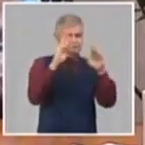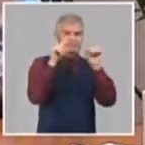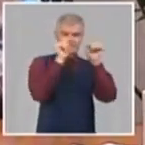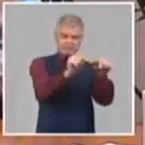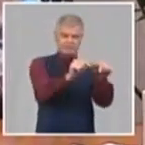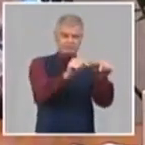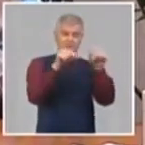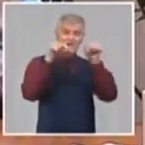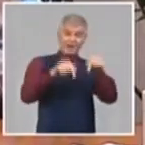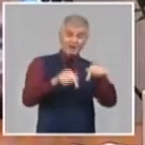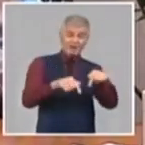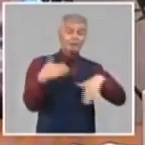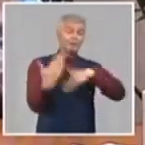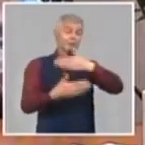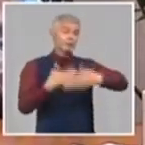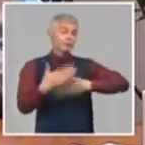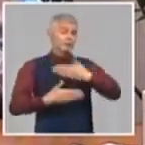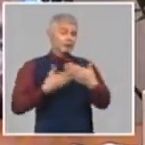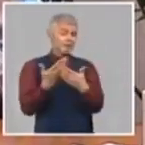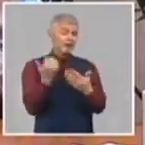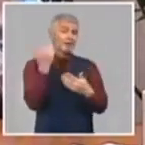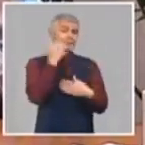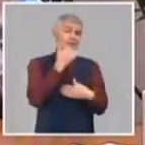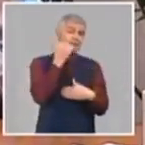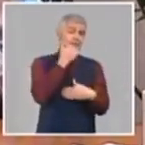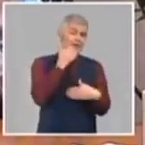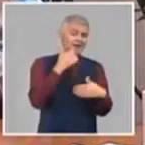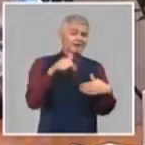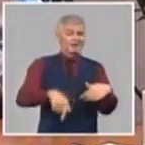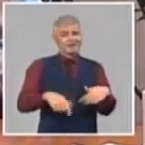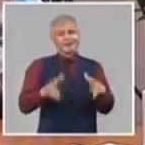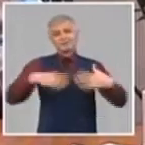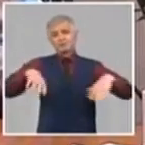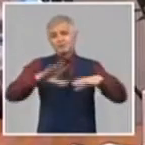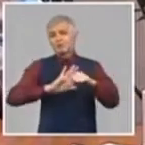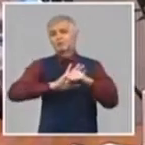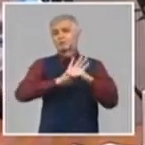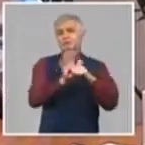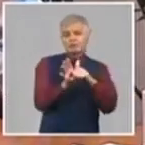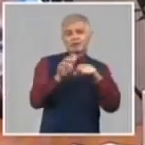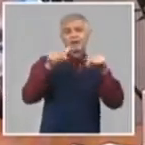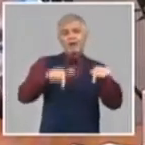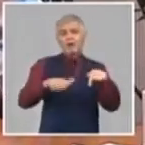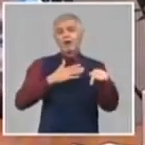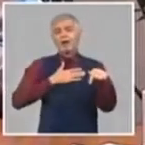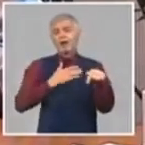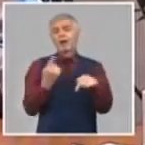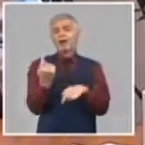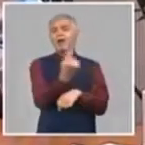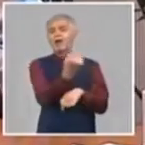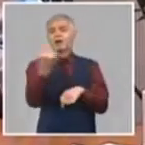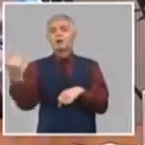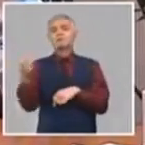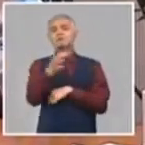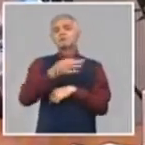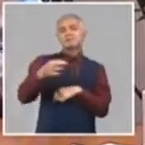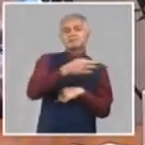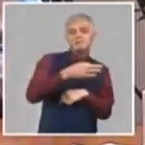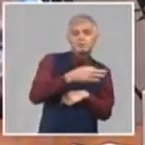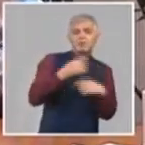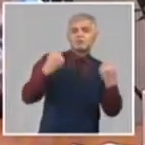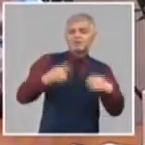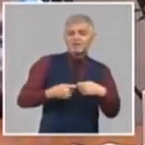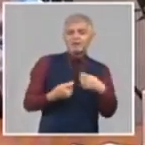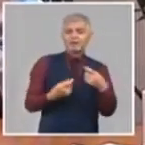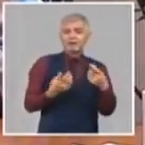estos problemas que se han incrementado con la COVID, este tema del autobastecimiento de los municipios, con una política de gobierno que